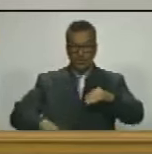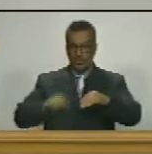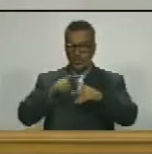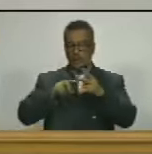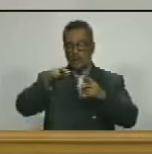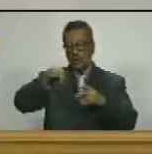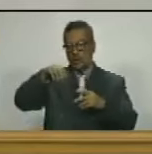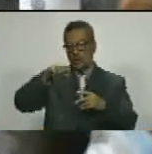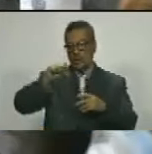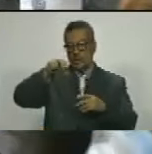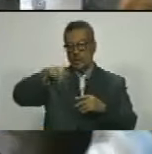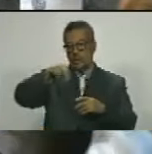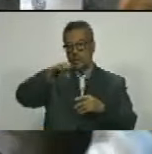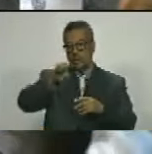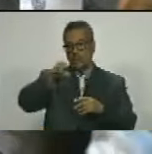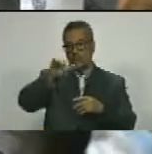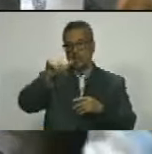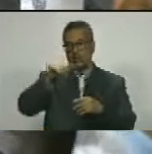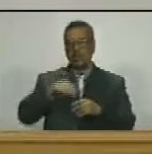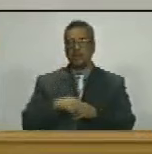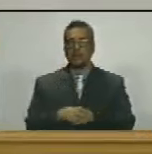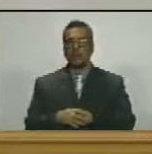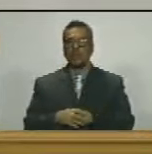nancy asencio estanga